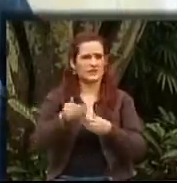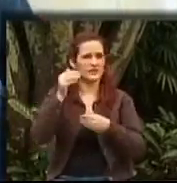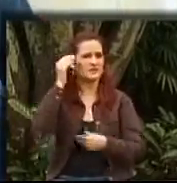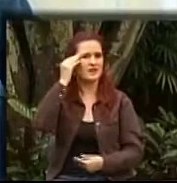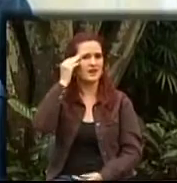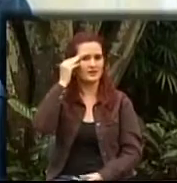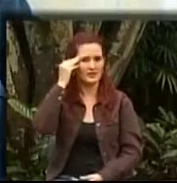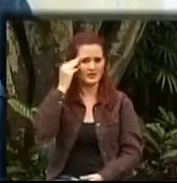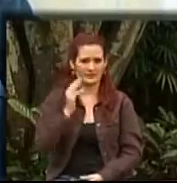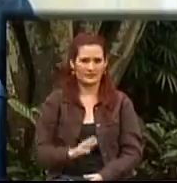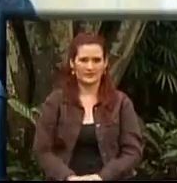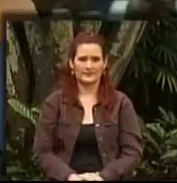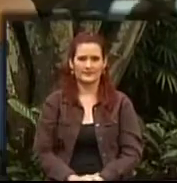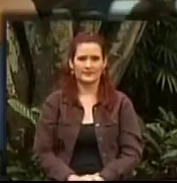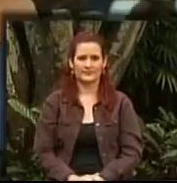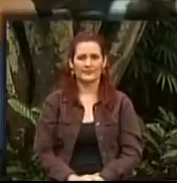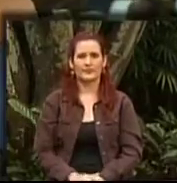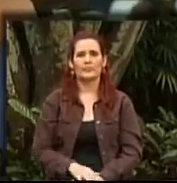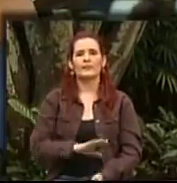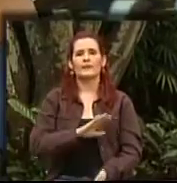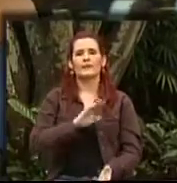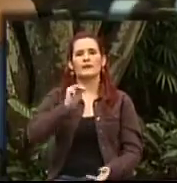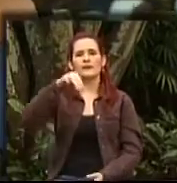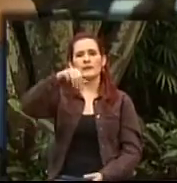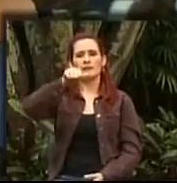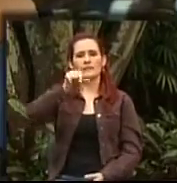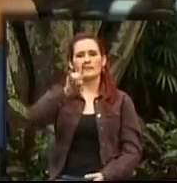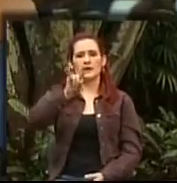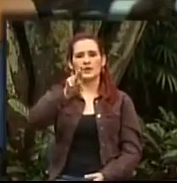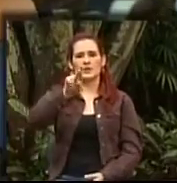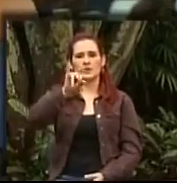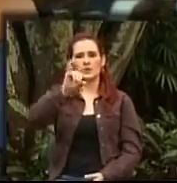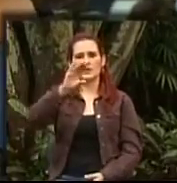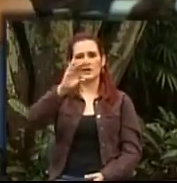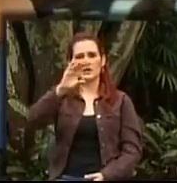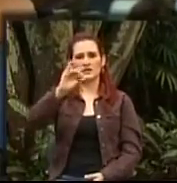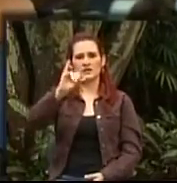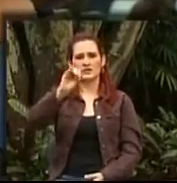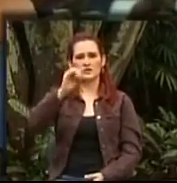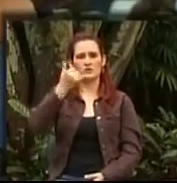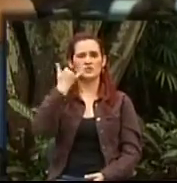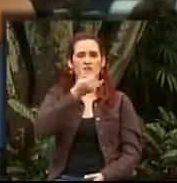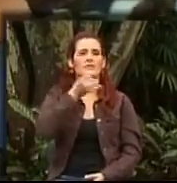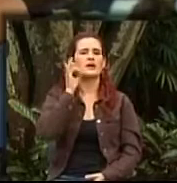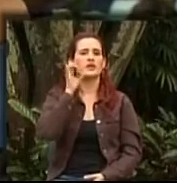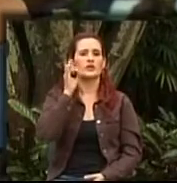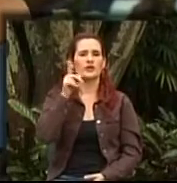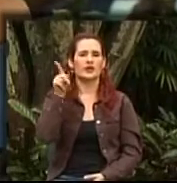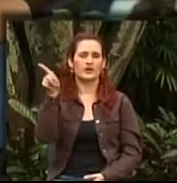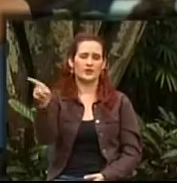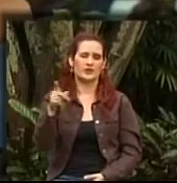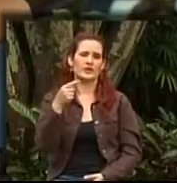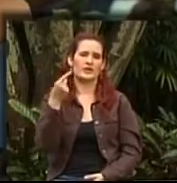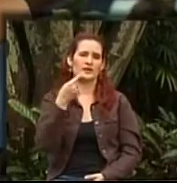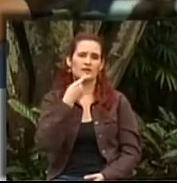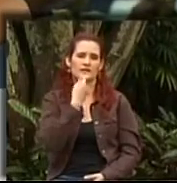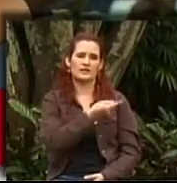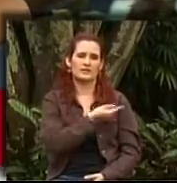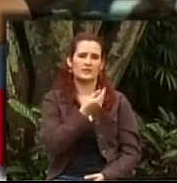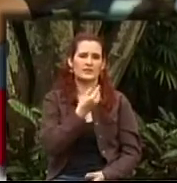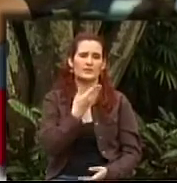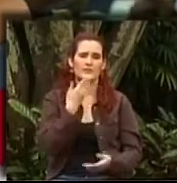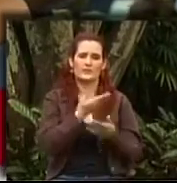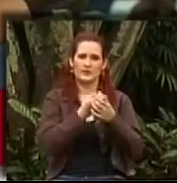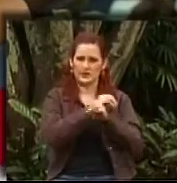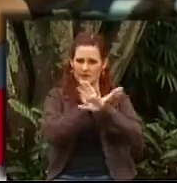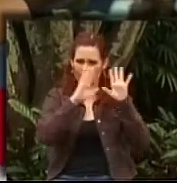un medio social. Está Mauricio Rivillas en el municipio de Río Negro, en el oriente antioqueño. Mauricio, buenos días. Buenos días, ¿cómo está? Muy bien, señor. ¿Y